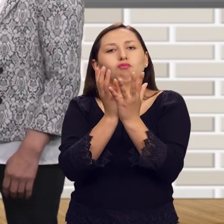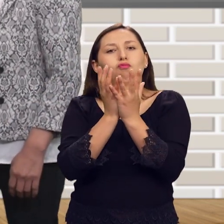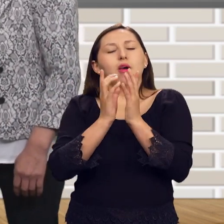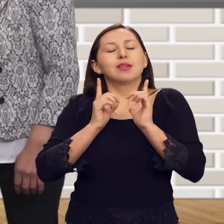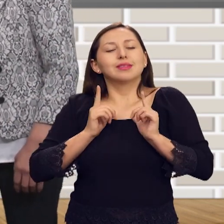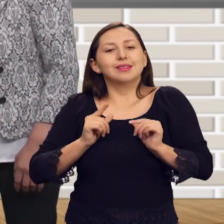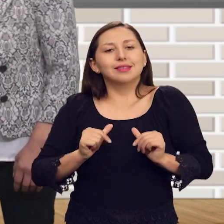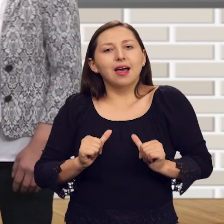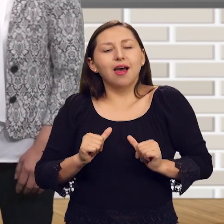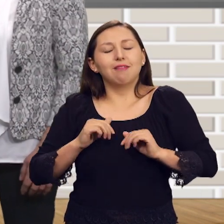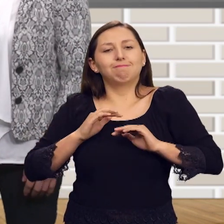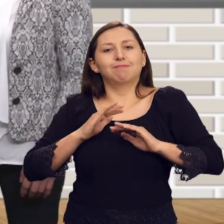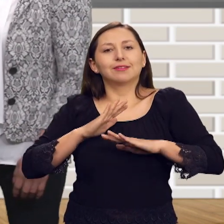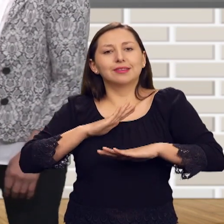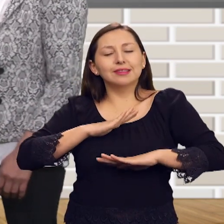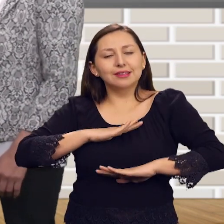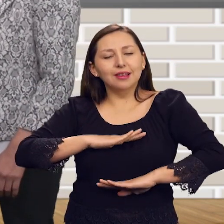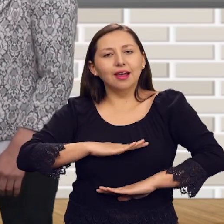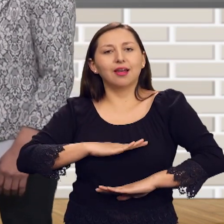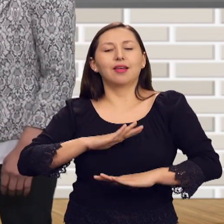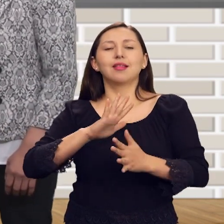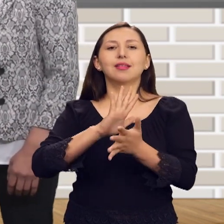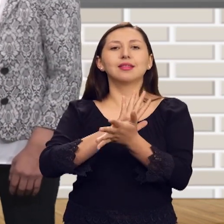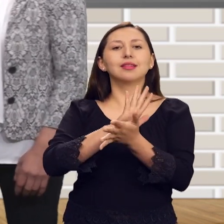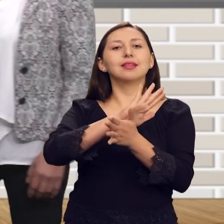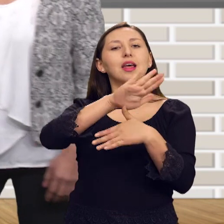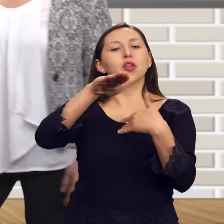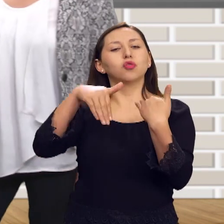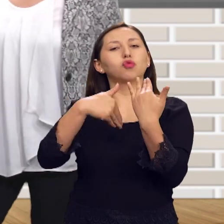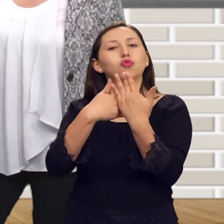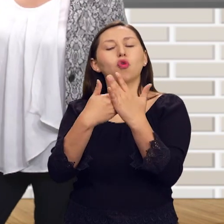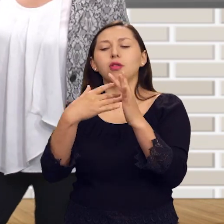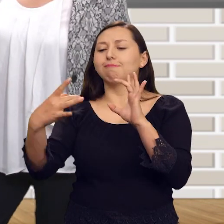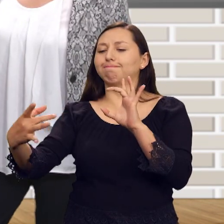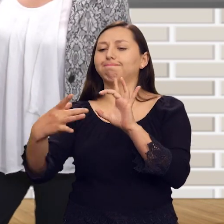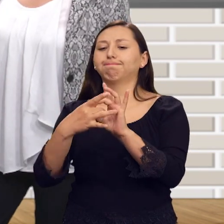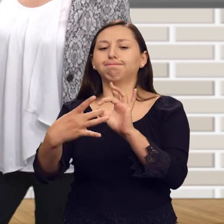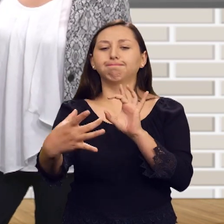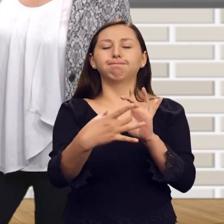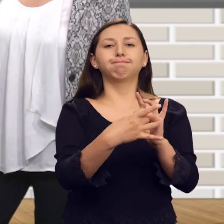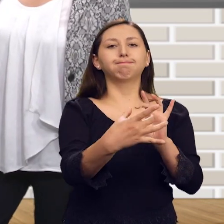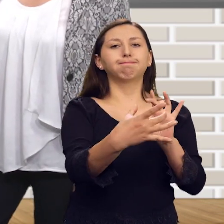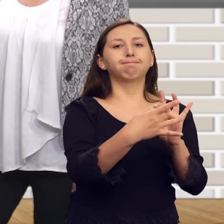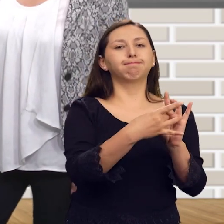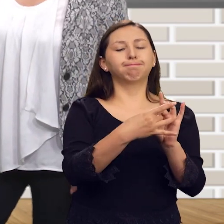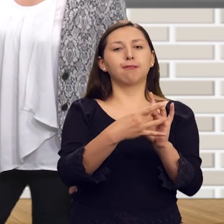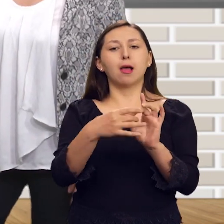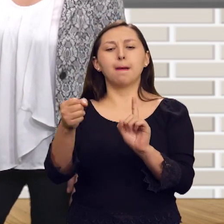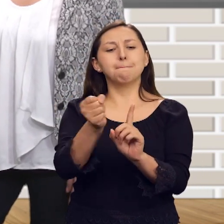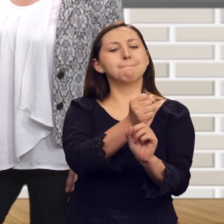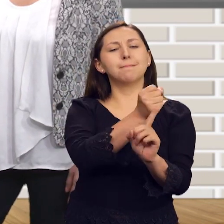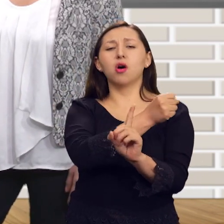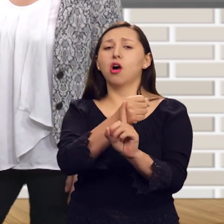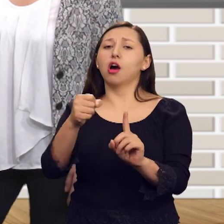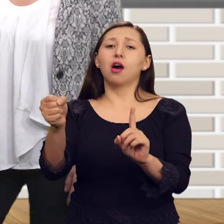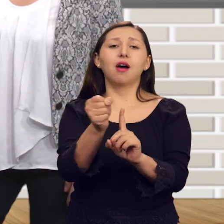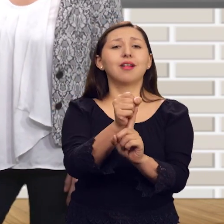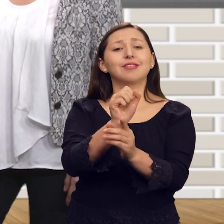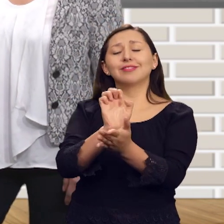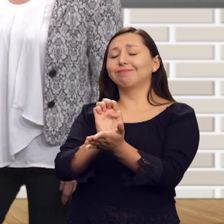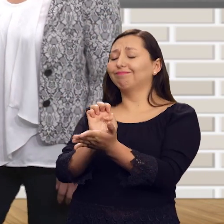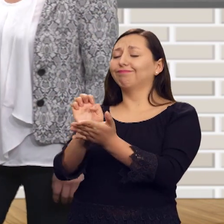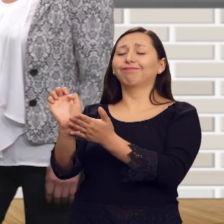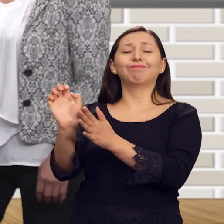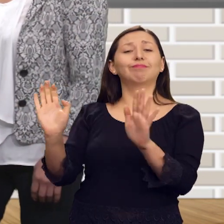fortalecer la autoestima y las relaciones humanas. Así se pueden evitar las violencias que generan los estereotipos y los